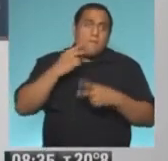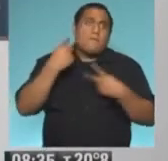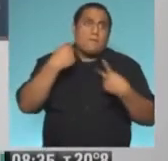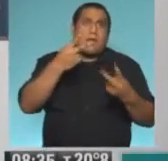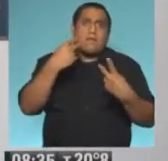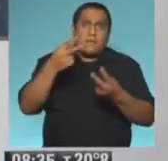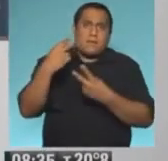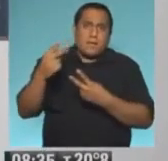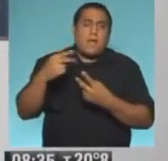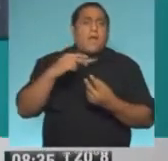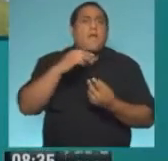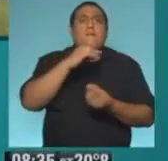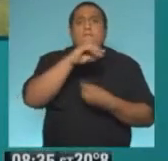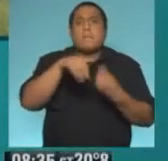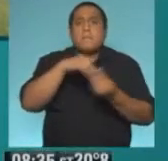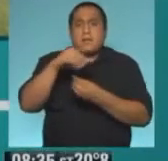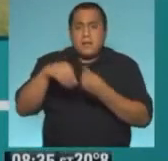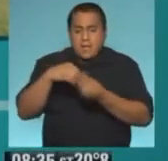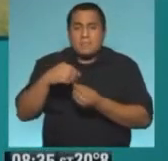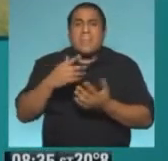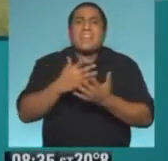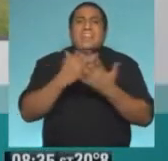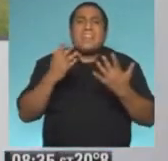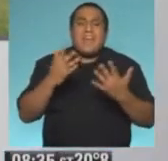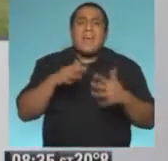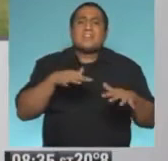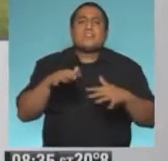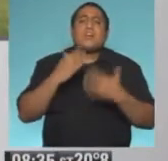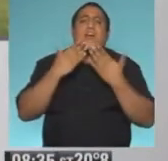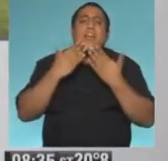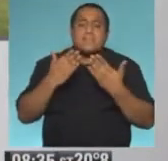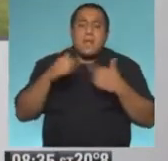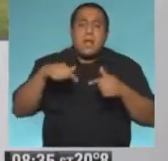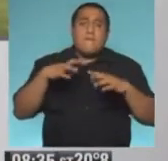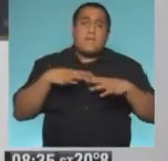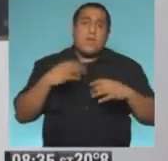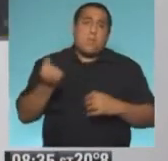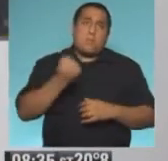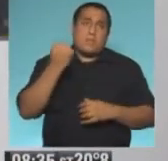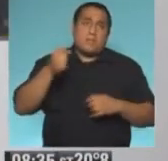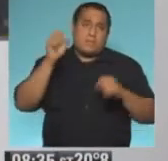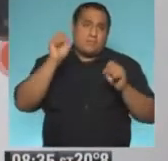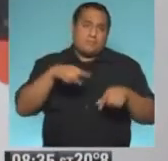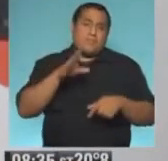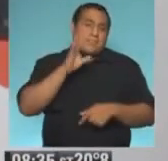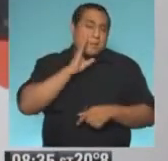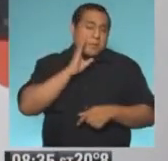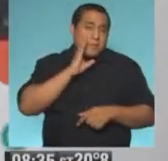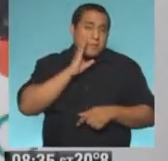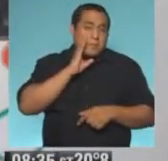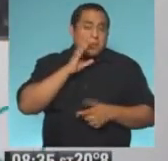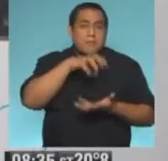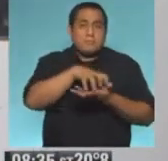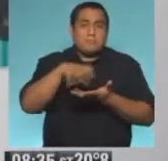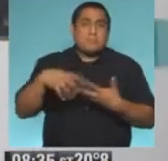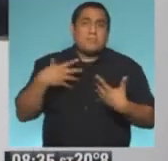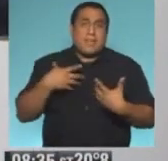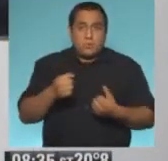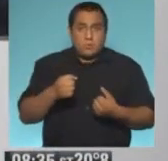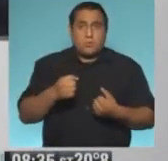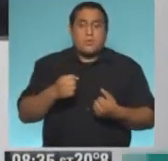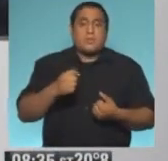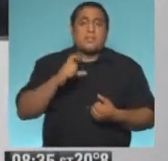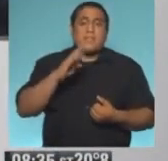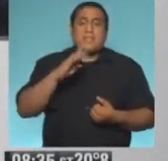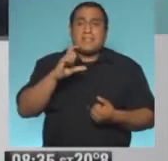familias el Día de Acción de Gracias, que es un feriado muy importante acá, a pesar de que la entidad de salud pública, los CDC,